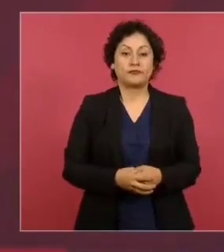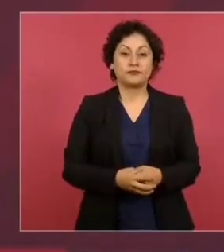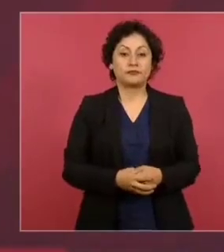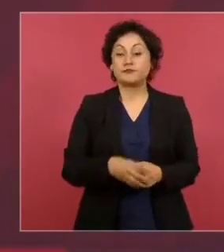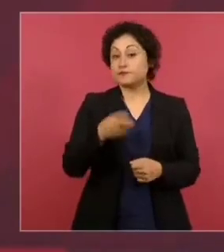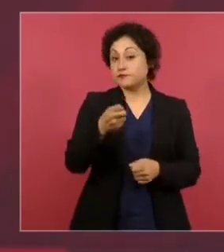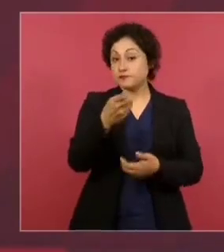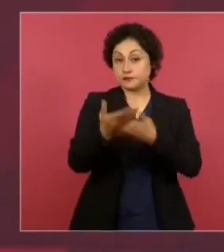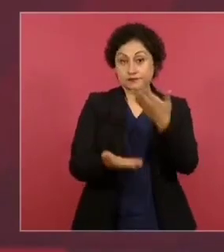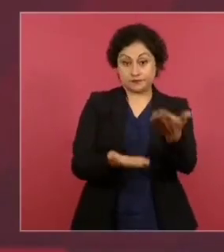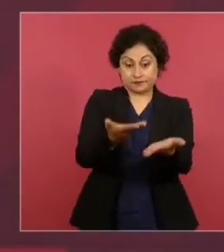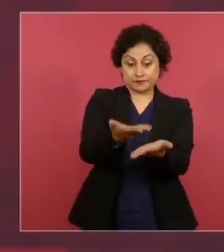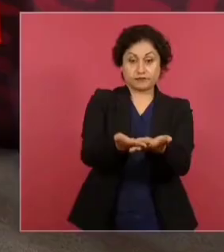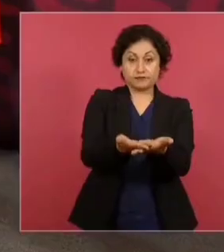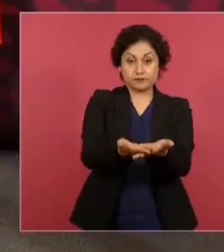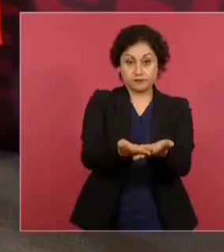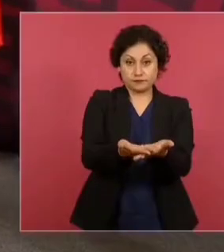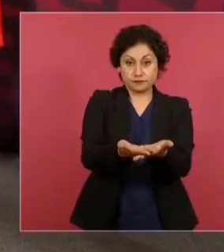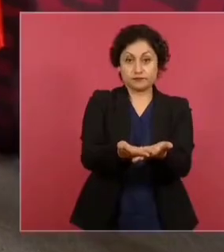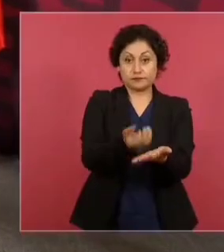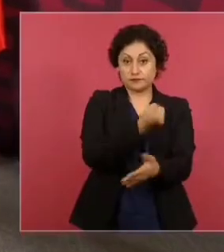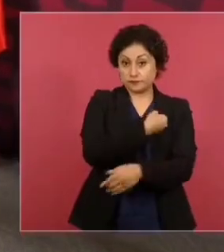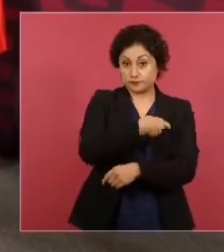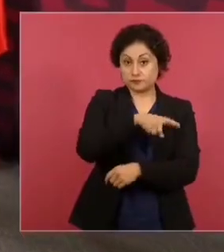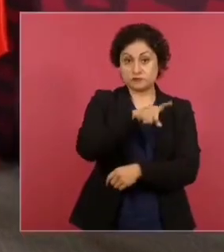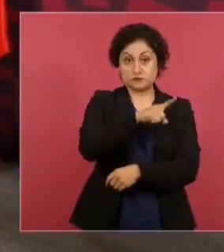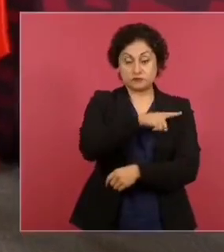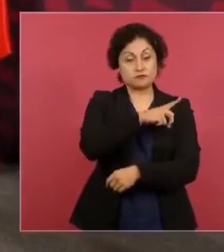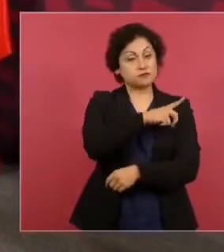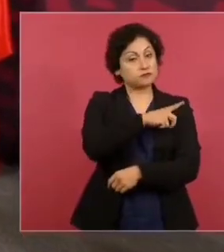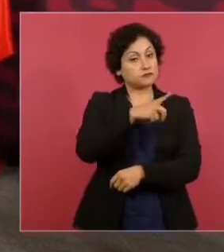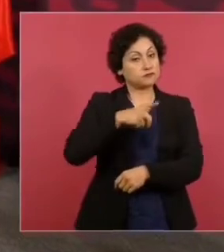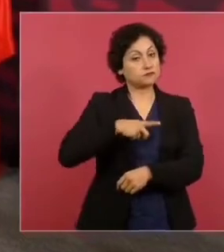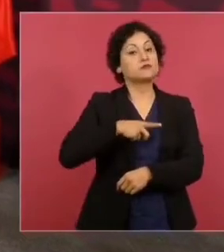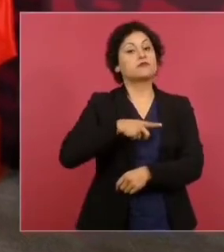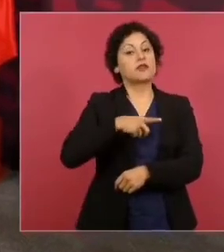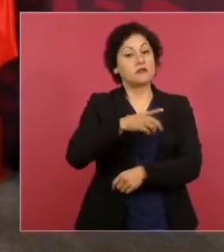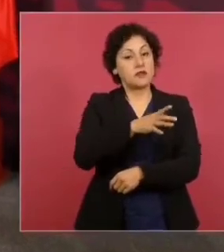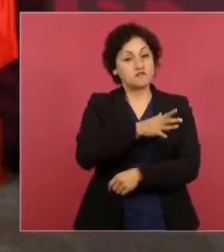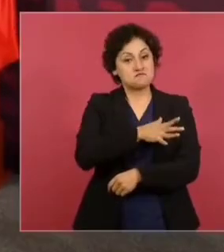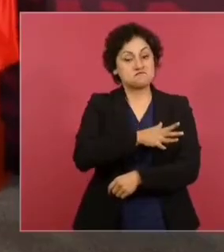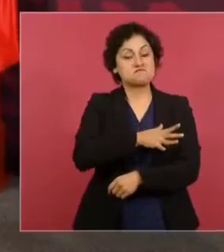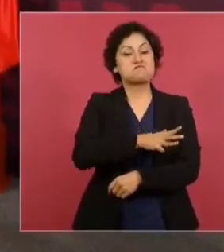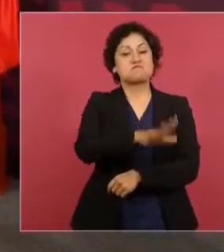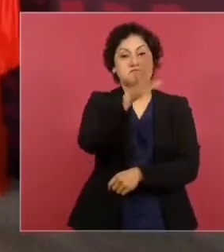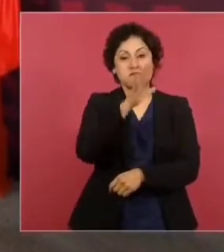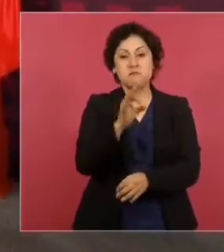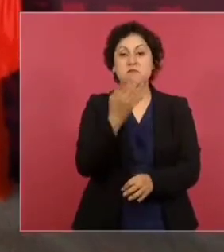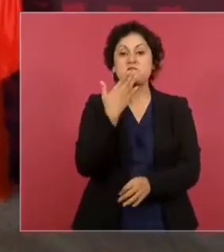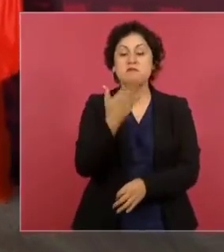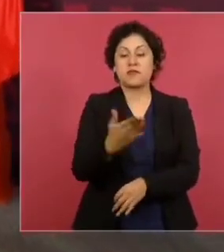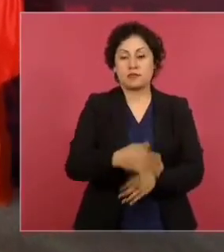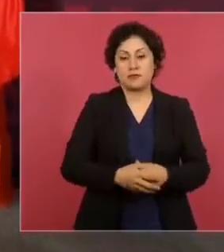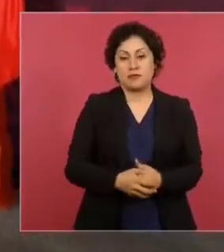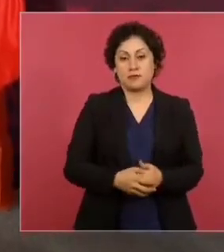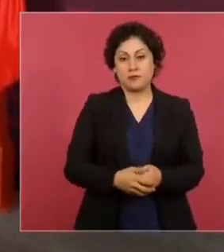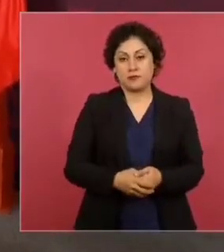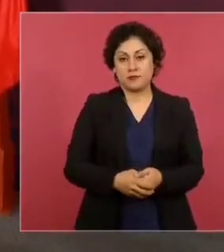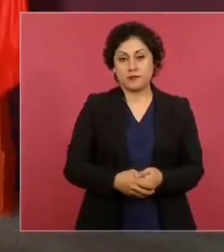de primera, aunque los conservadores